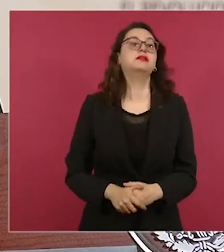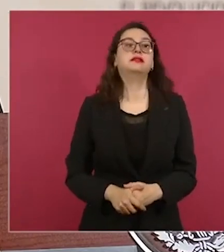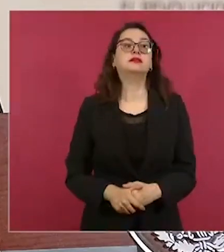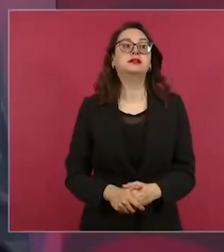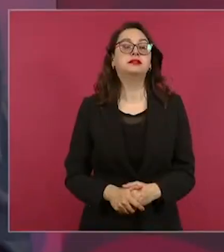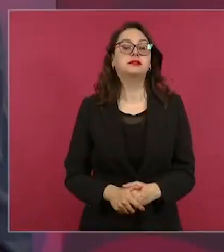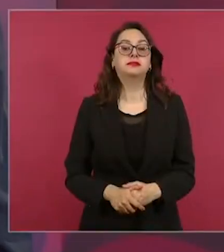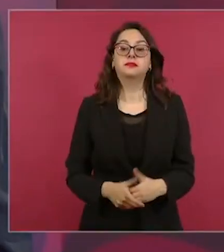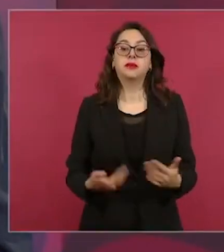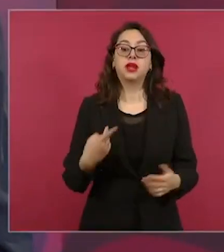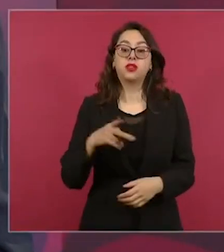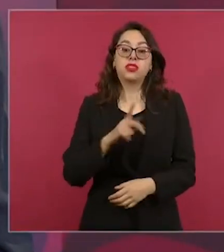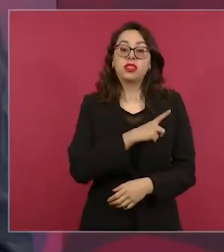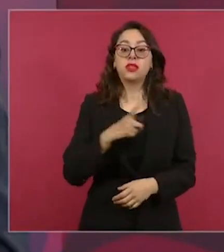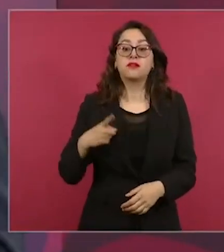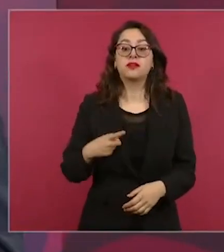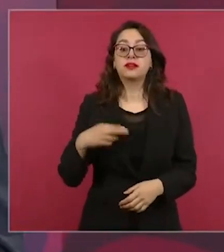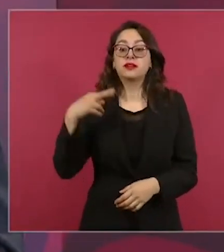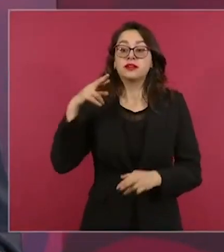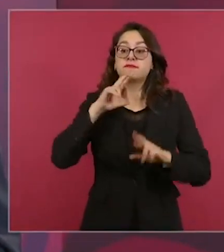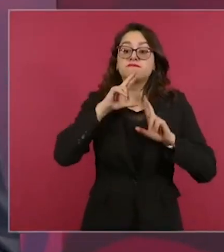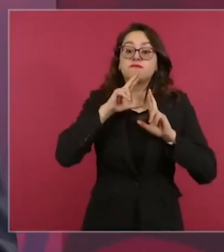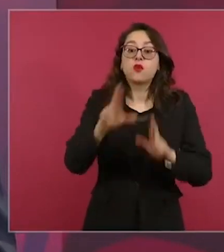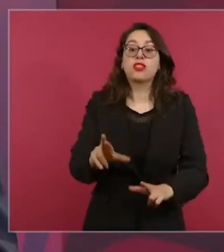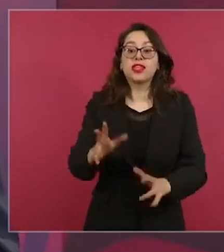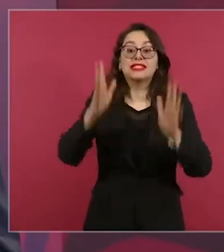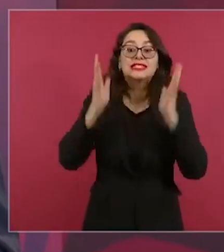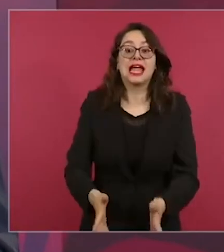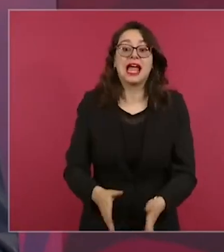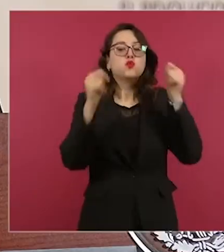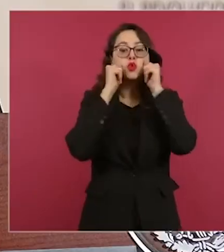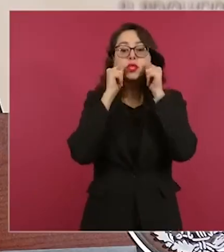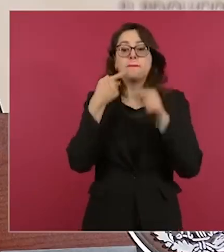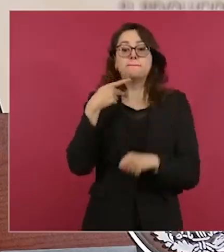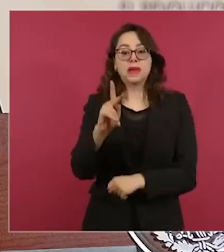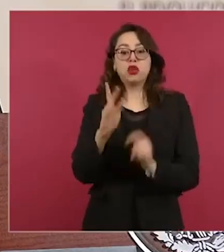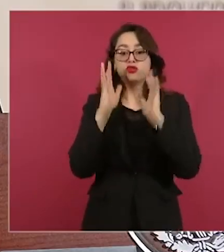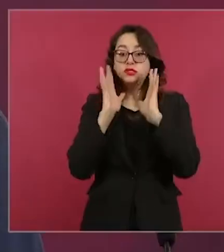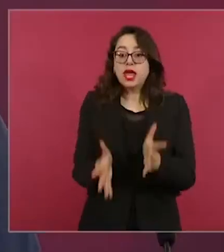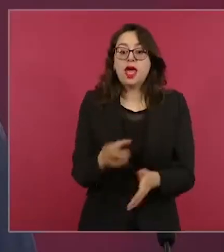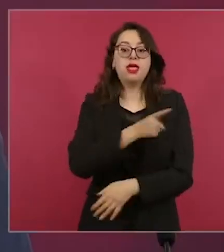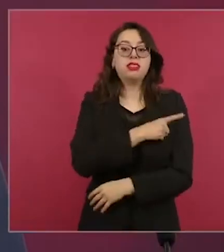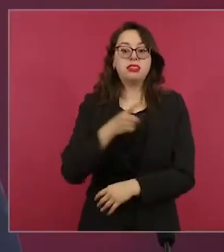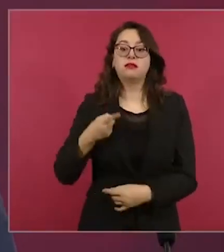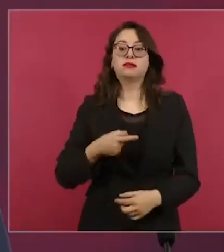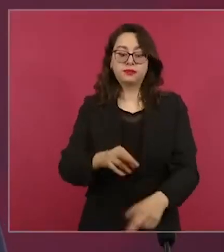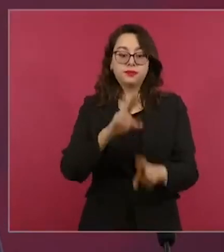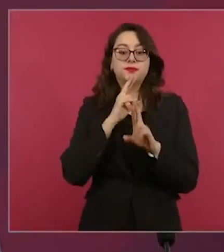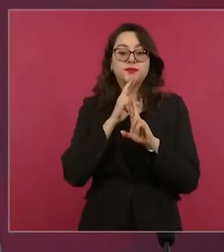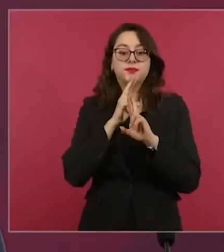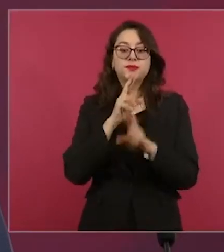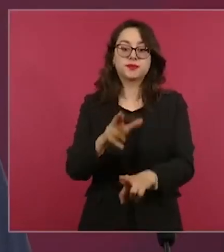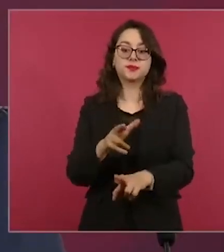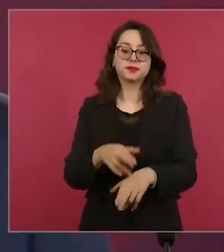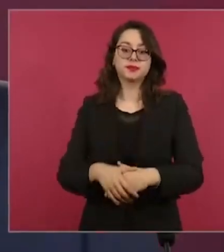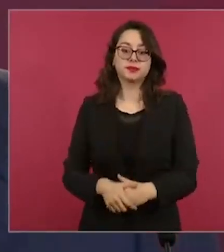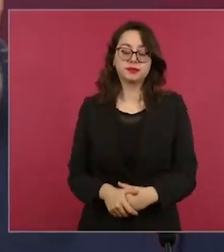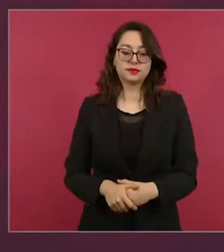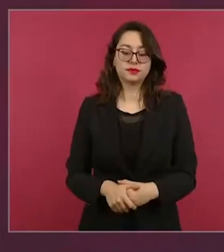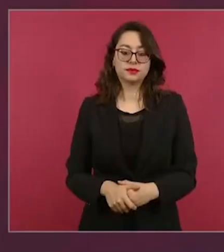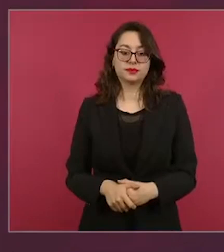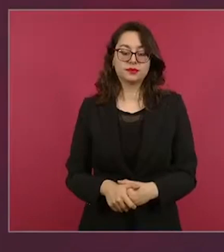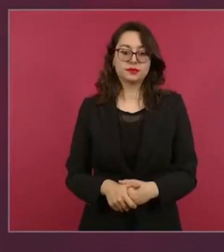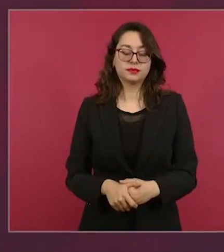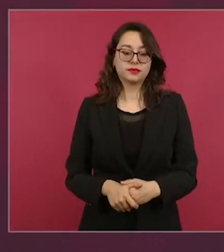en un sentido o en otro, ya tomar la